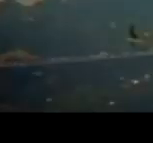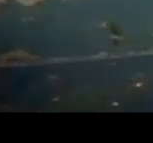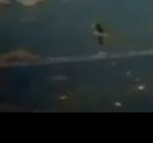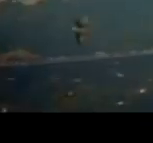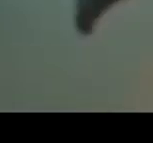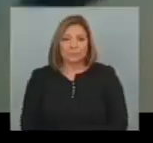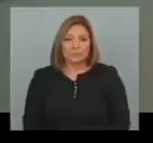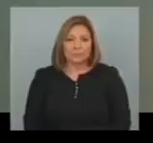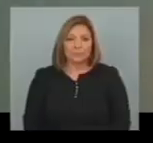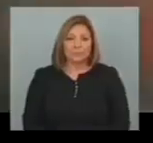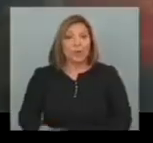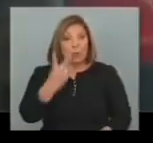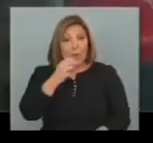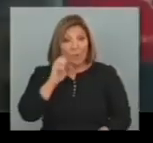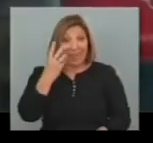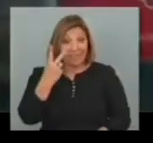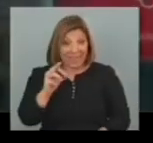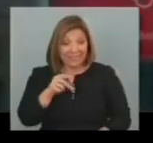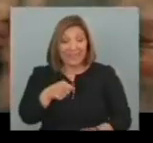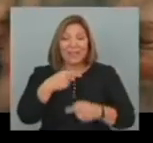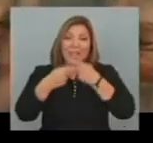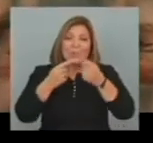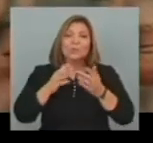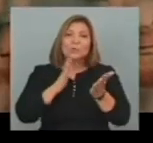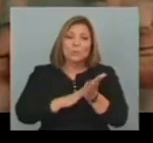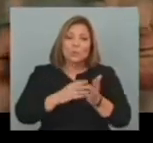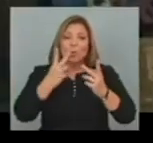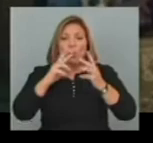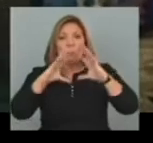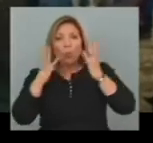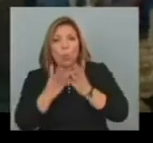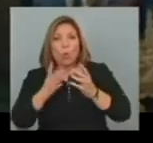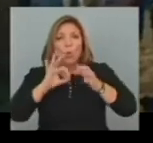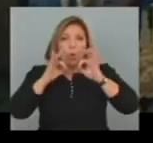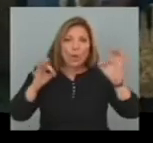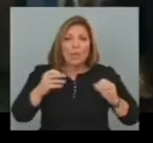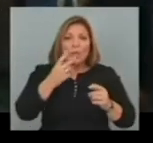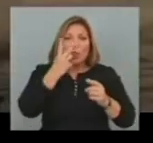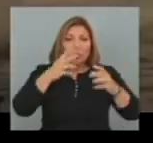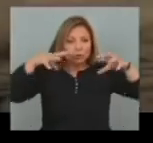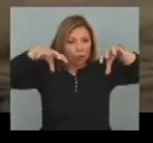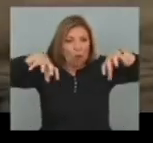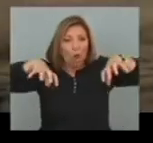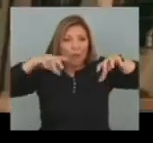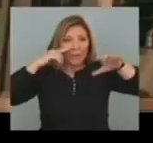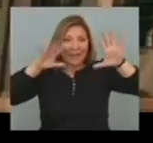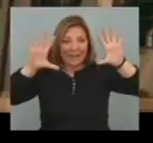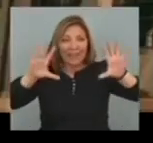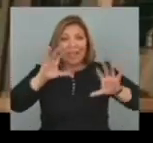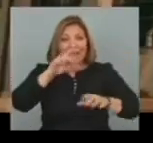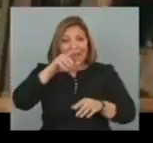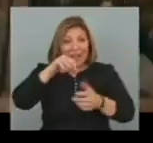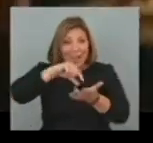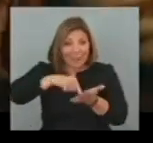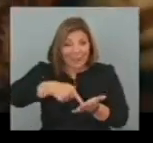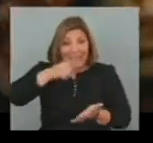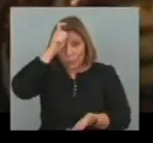Estambul 2020 El concepto Habla de los juegos Entre dos mundos Los primeros juegos En dos continentes La capital de Turquía Lo intentará